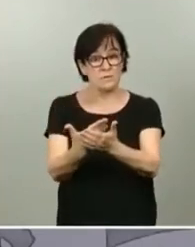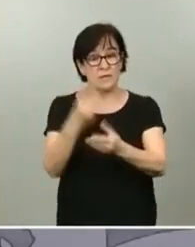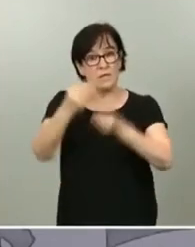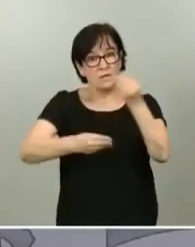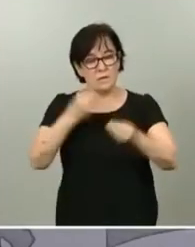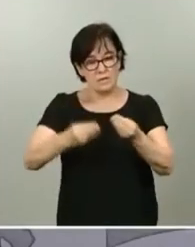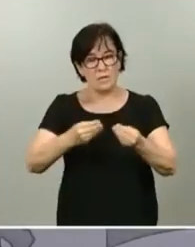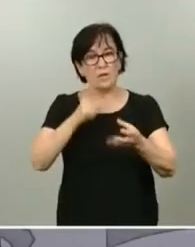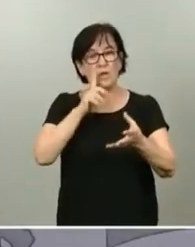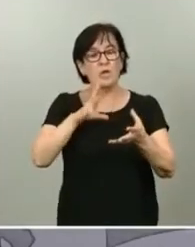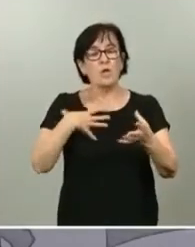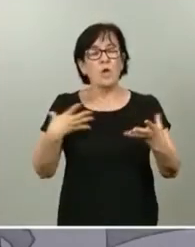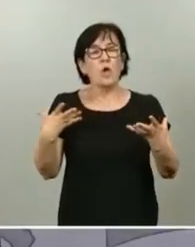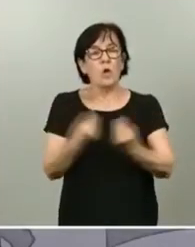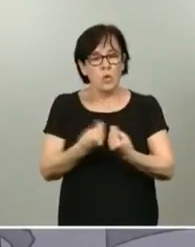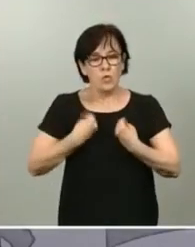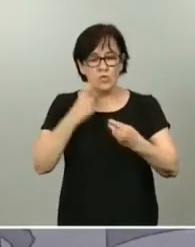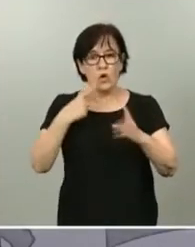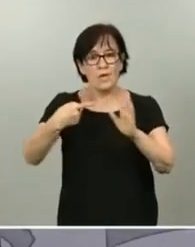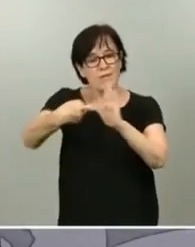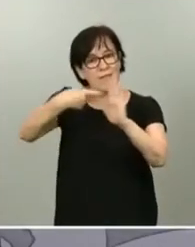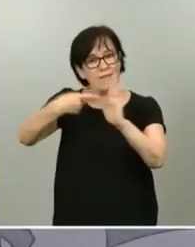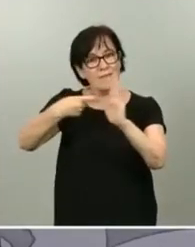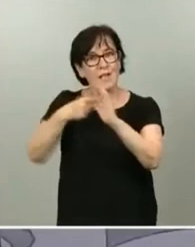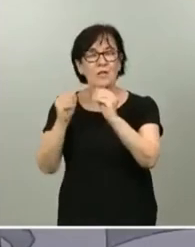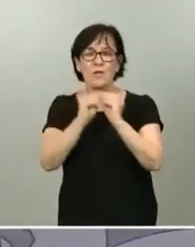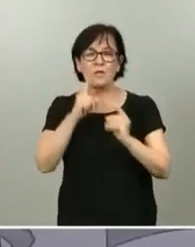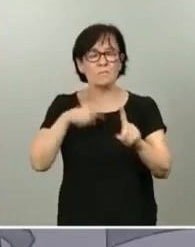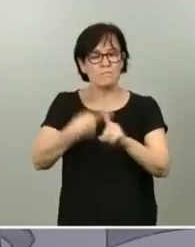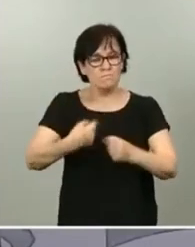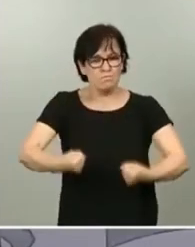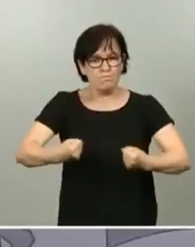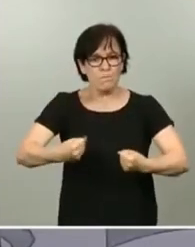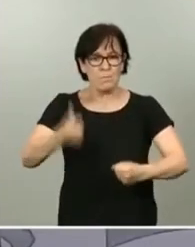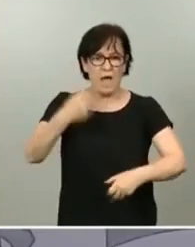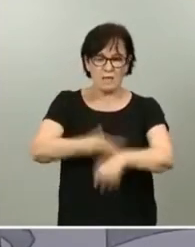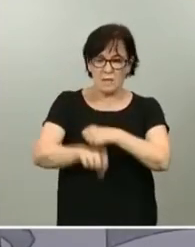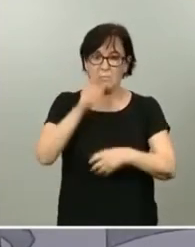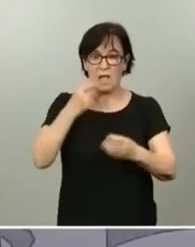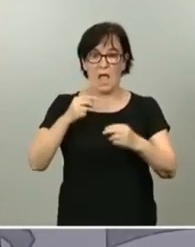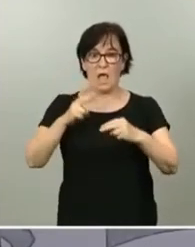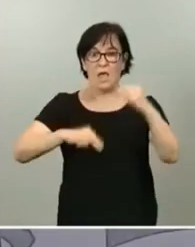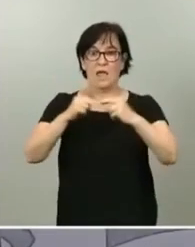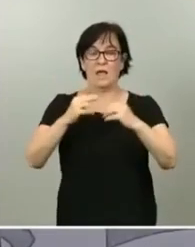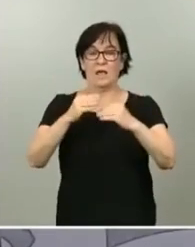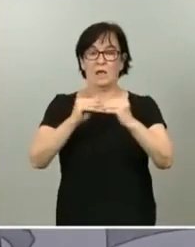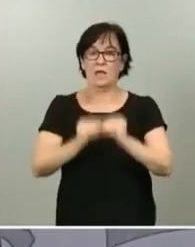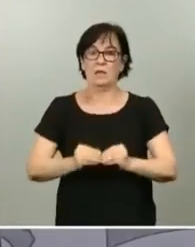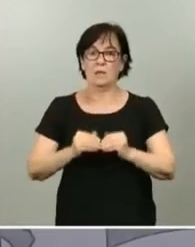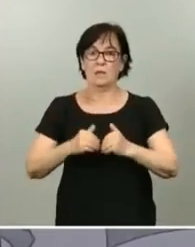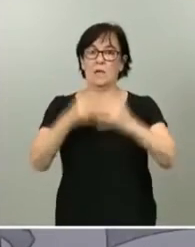mejor dicho, juntos esta desescalada y que nos sumemos con fuerza para que la reconstrucción que tenemos que